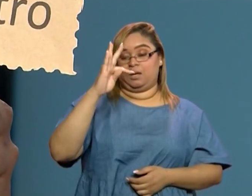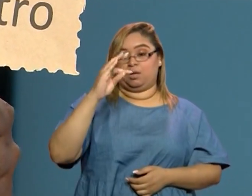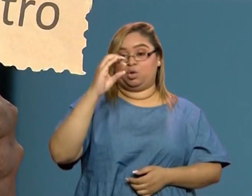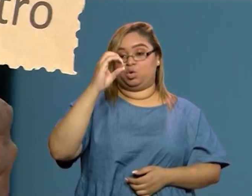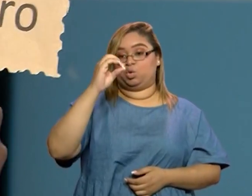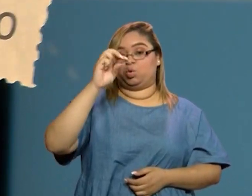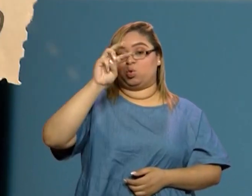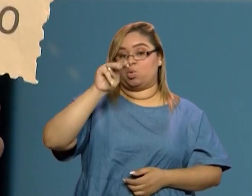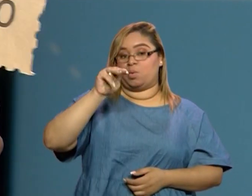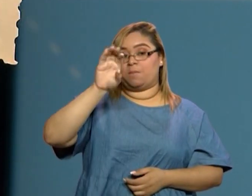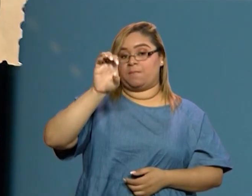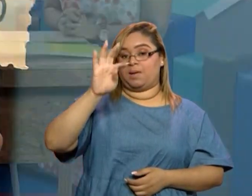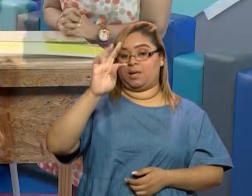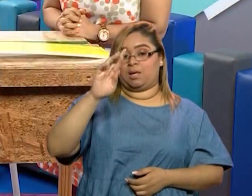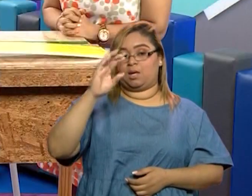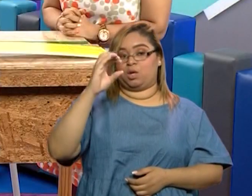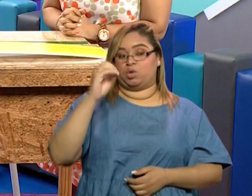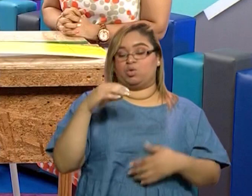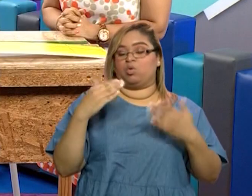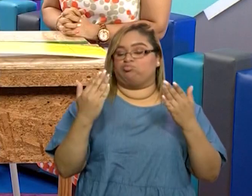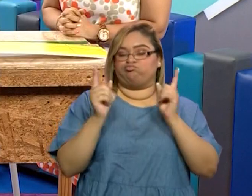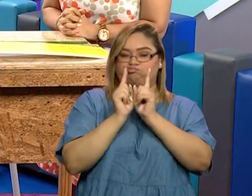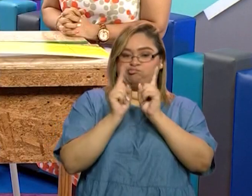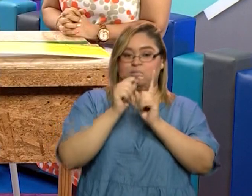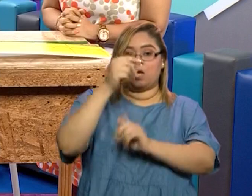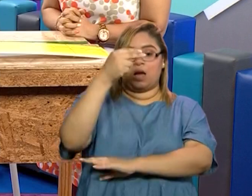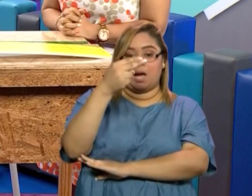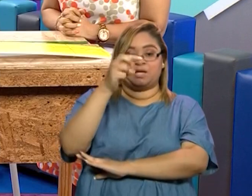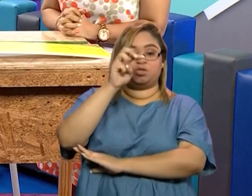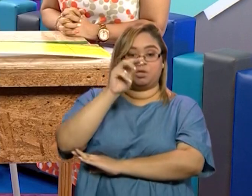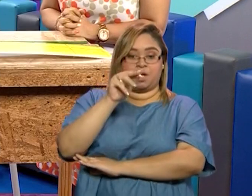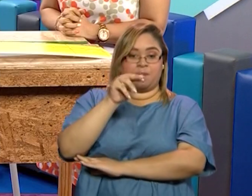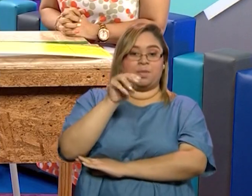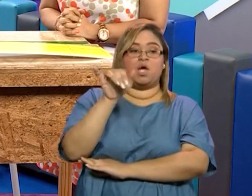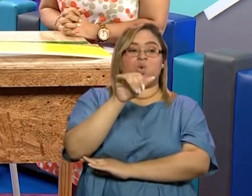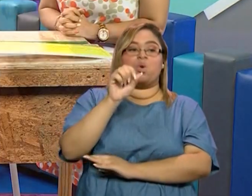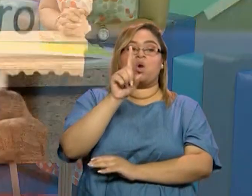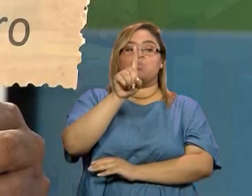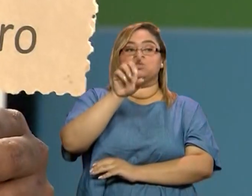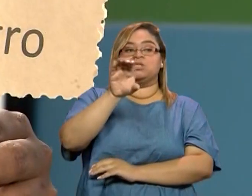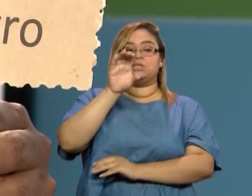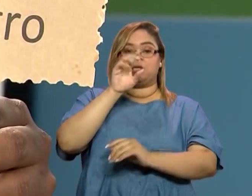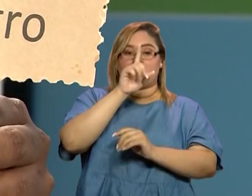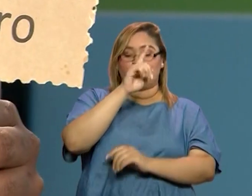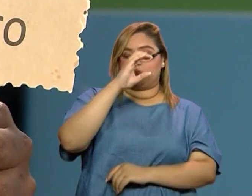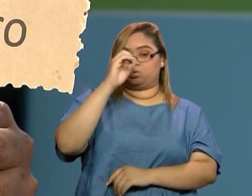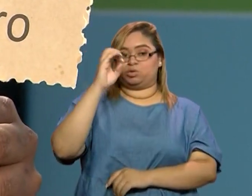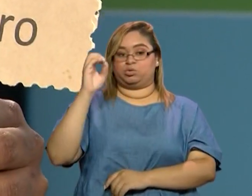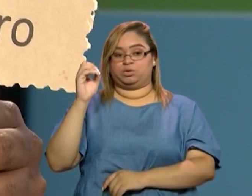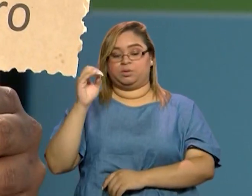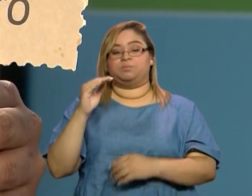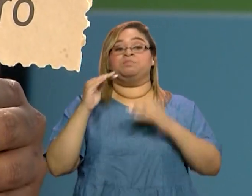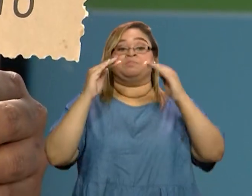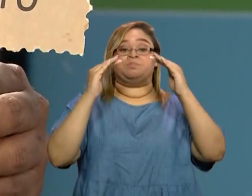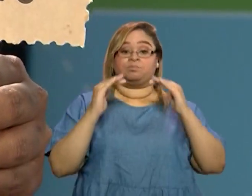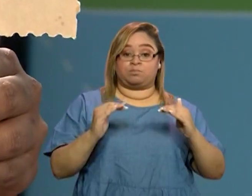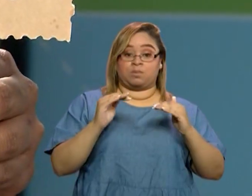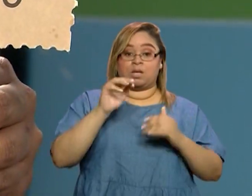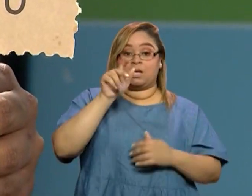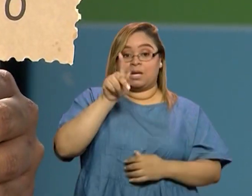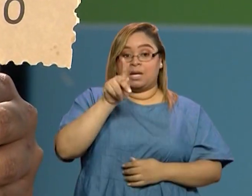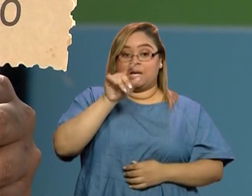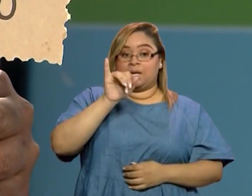Son 100 metros. Así es. Y cuando hablamos de kilómetro, hablamos entonces de la K y de la